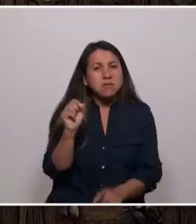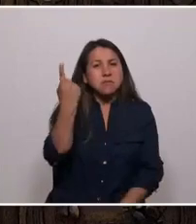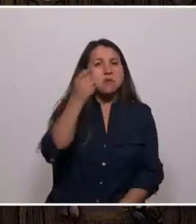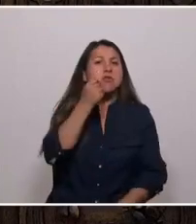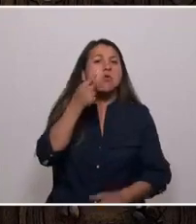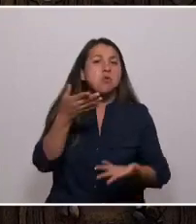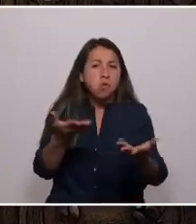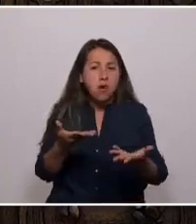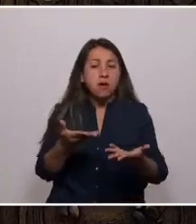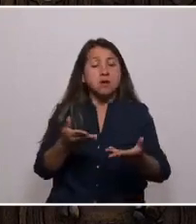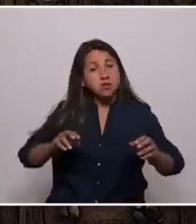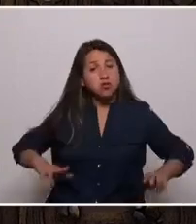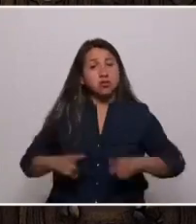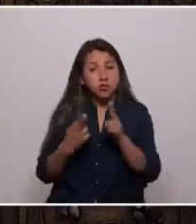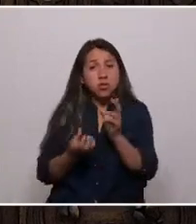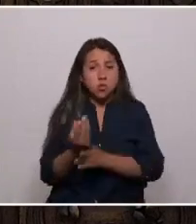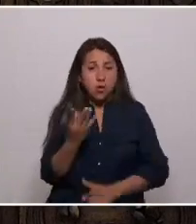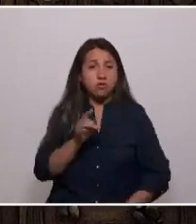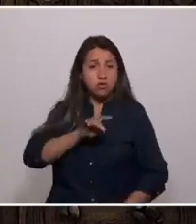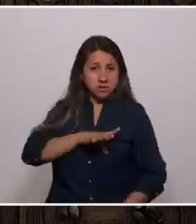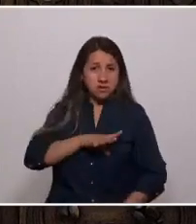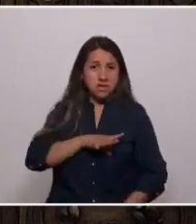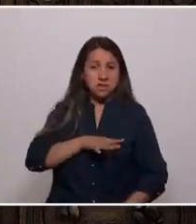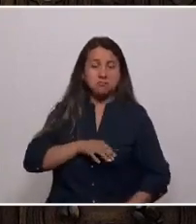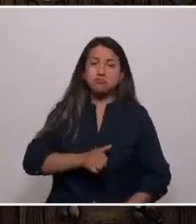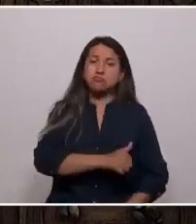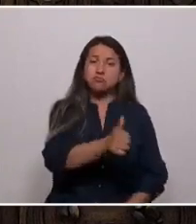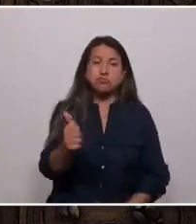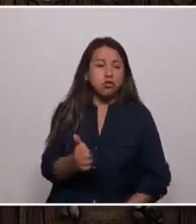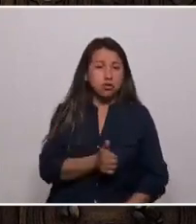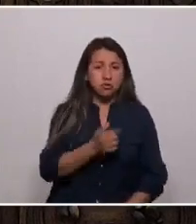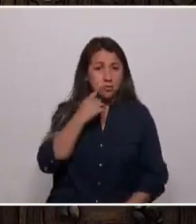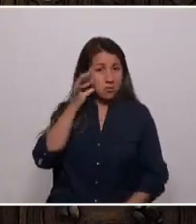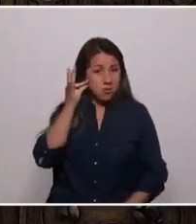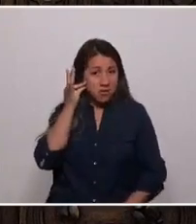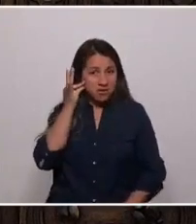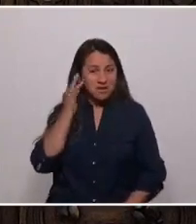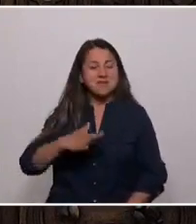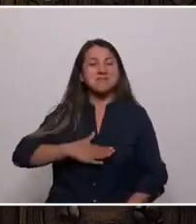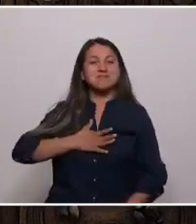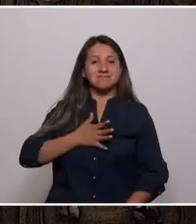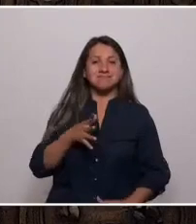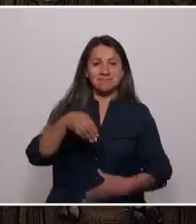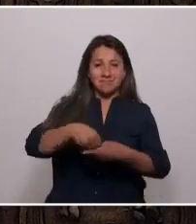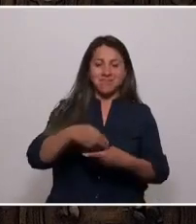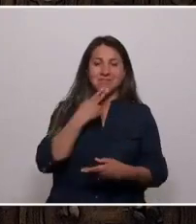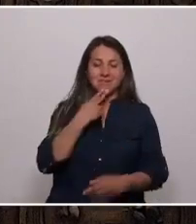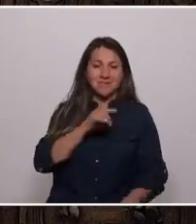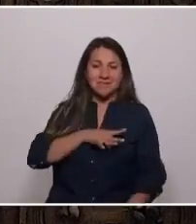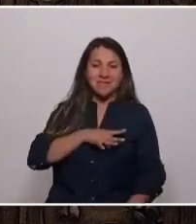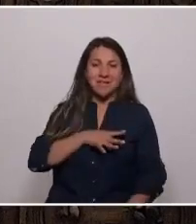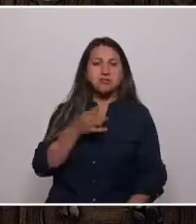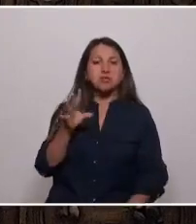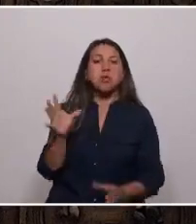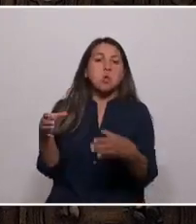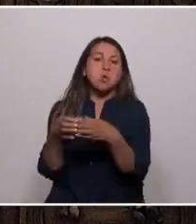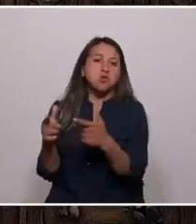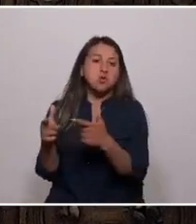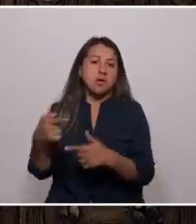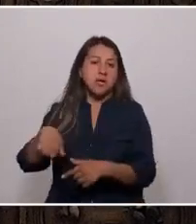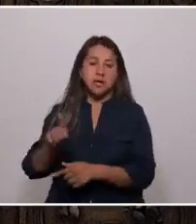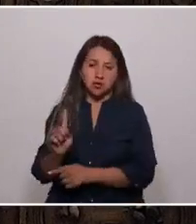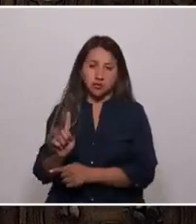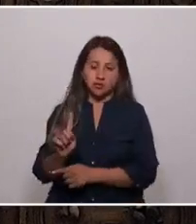es construir un nuevo Chile para que todos y todas nos sintamos parte de él, no solo un grupo privilegiado.